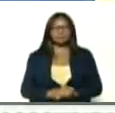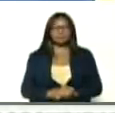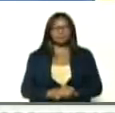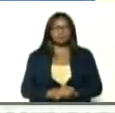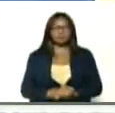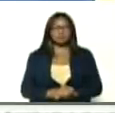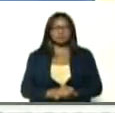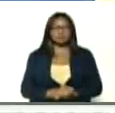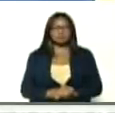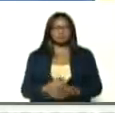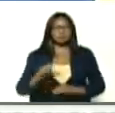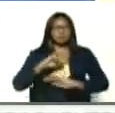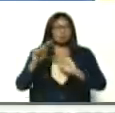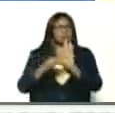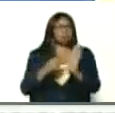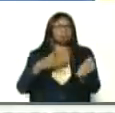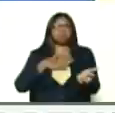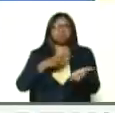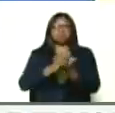total,